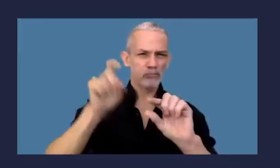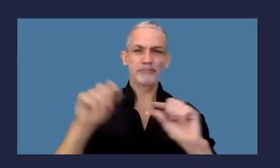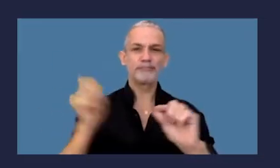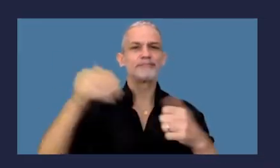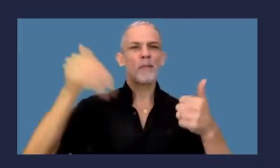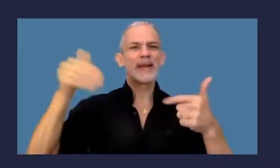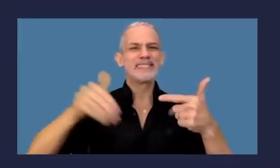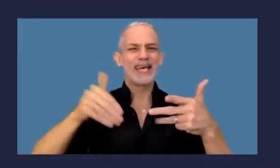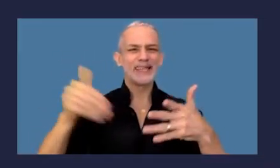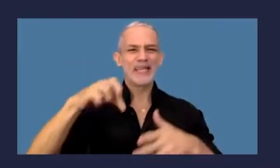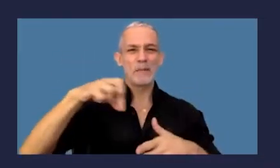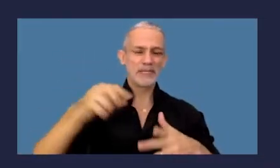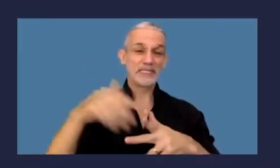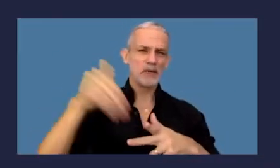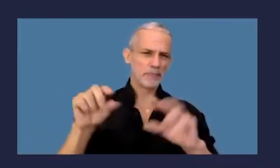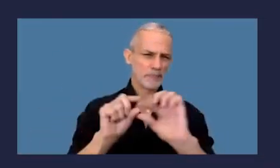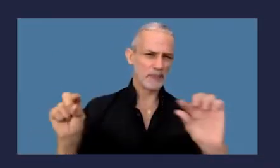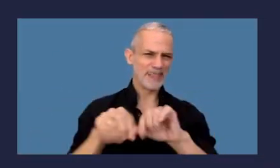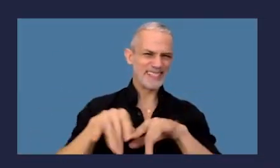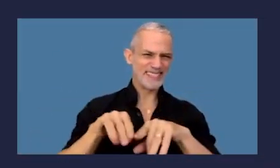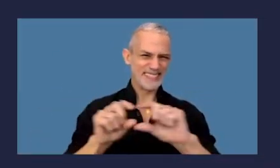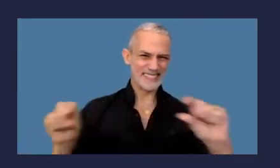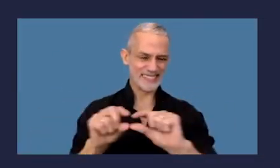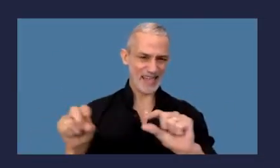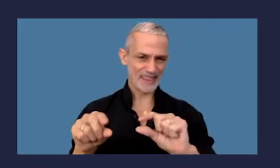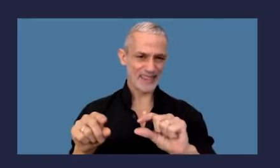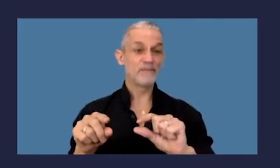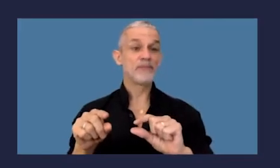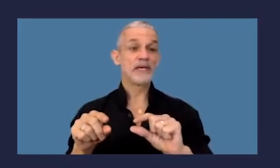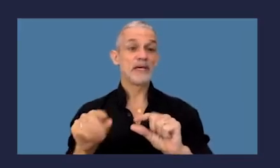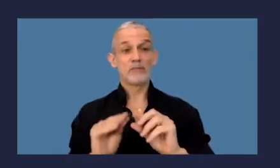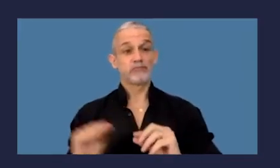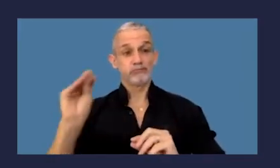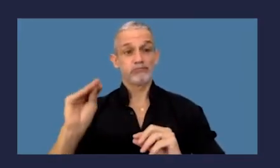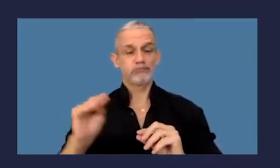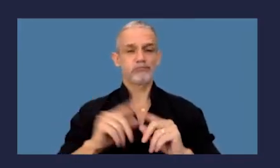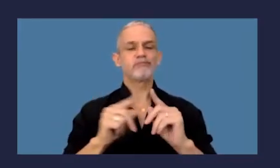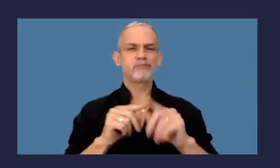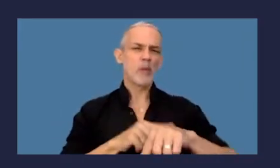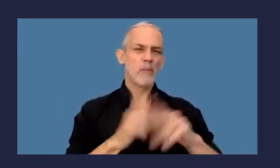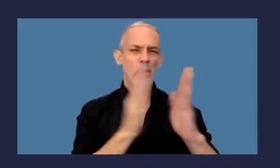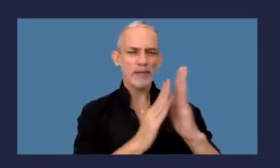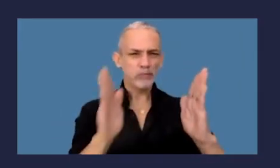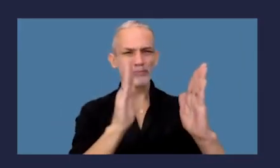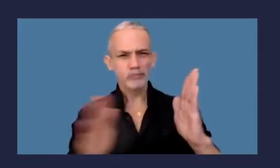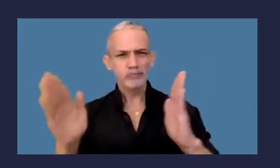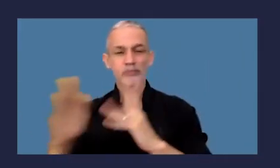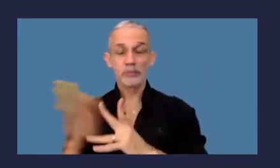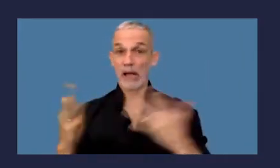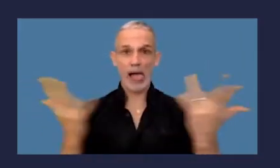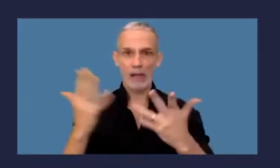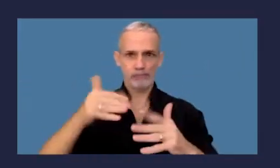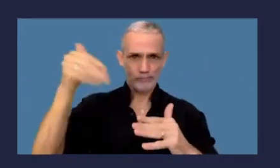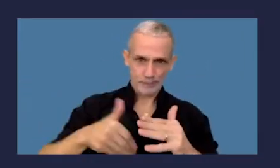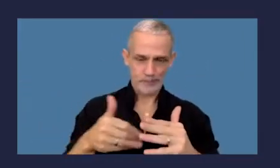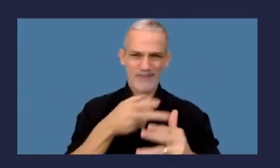presente. Lo trataremos de subir en varias instancias de la charla para que no se queden sin poder